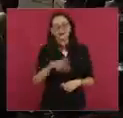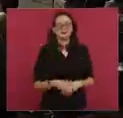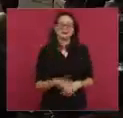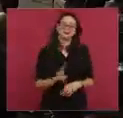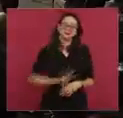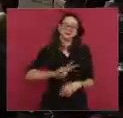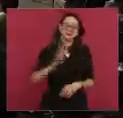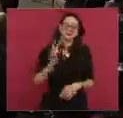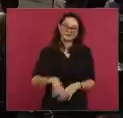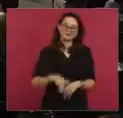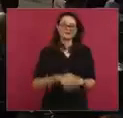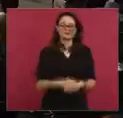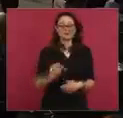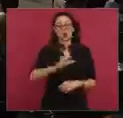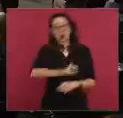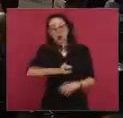esta es su tramedición.